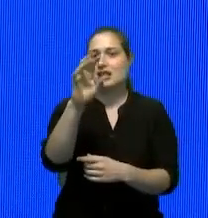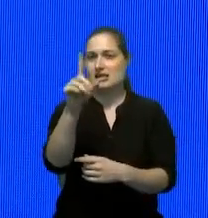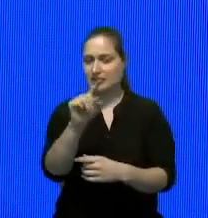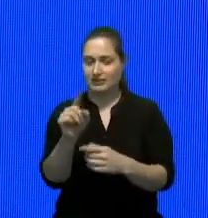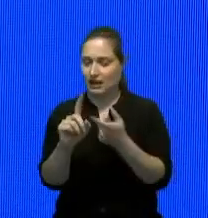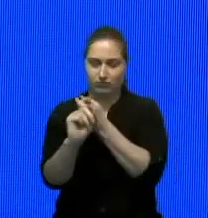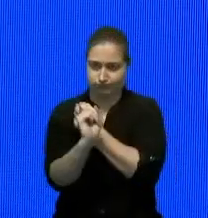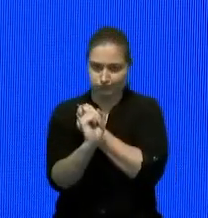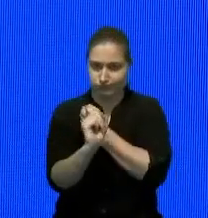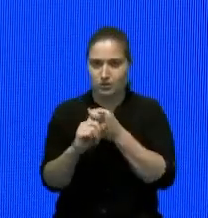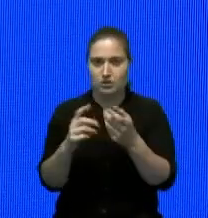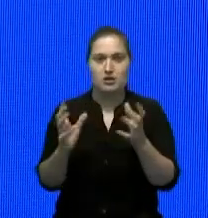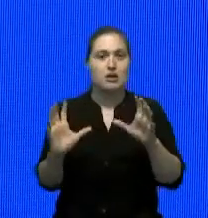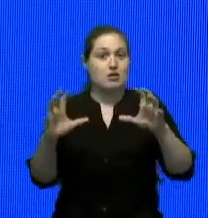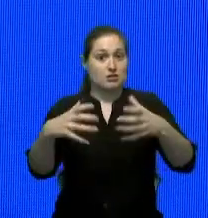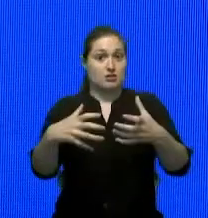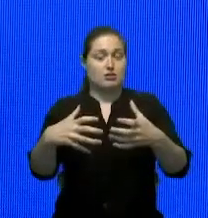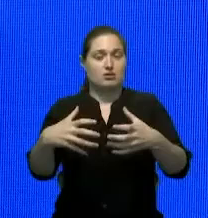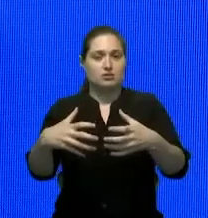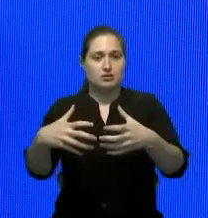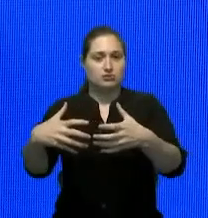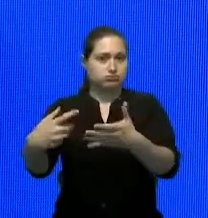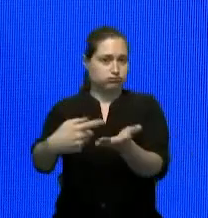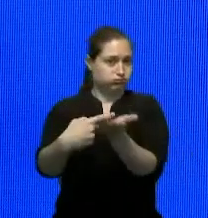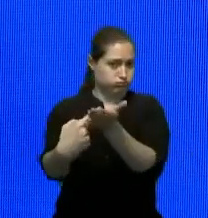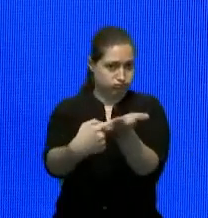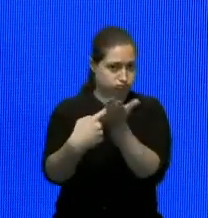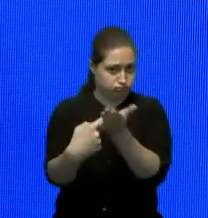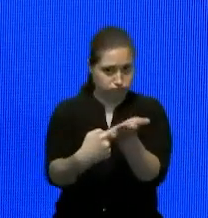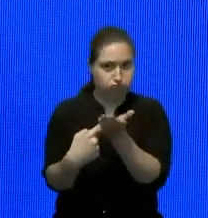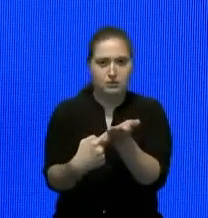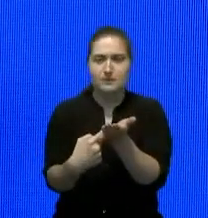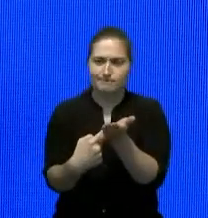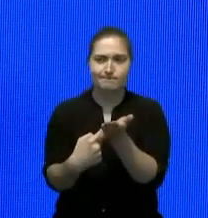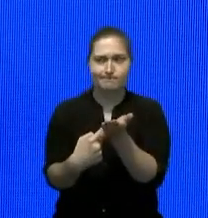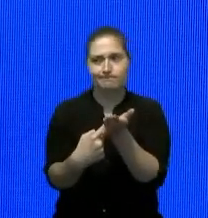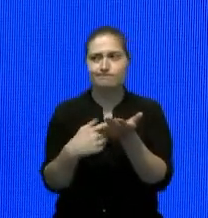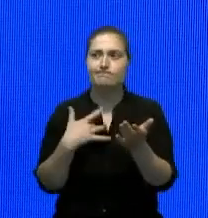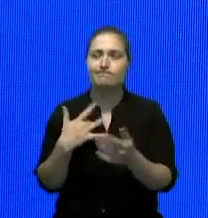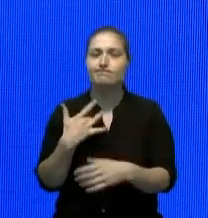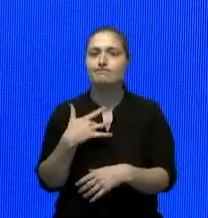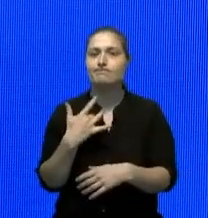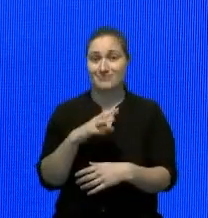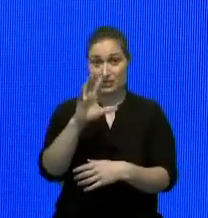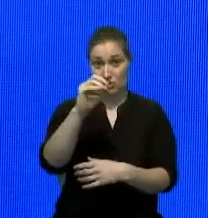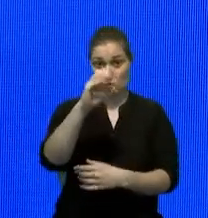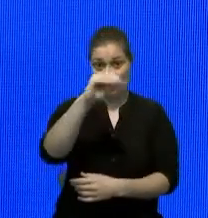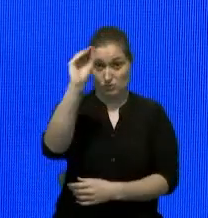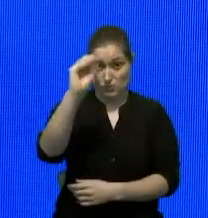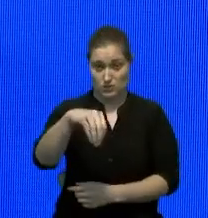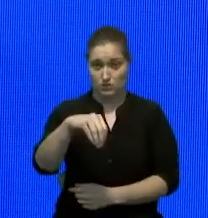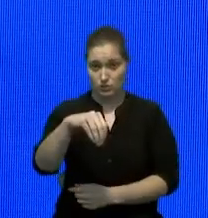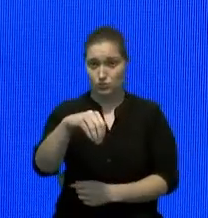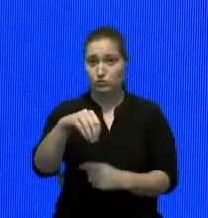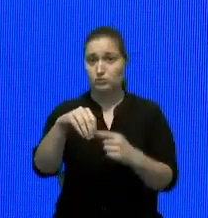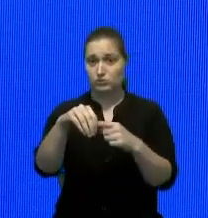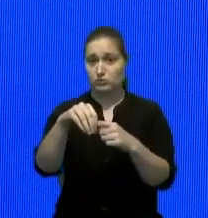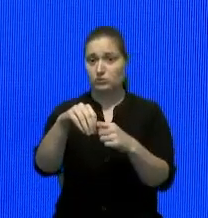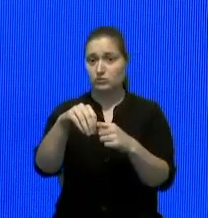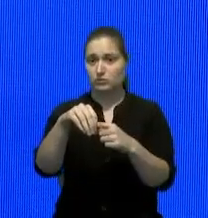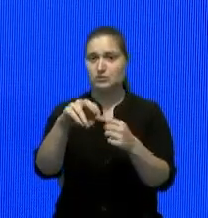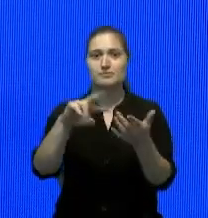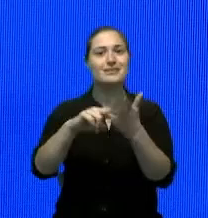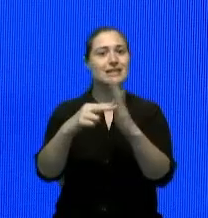estamos juntos y llegamos a la conclusión de que el 50% es muy